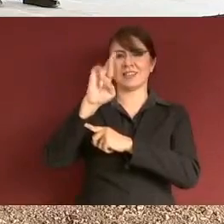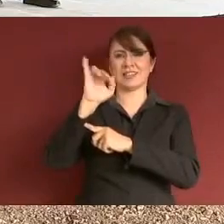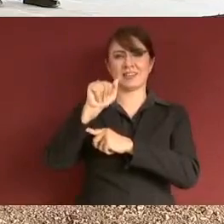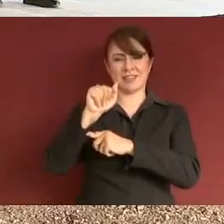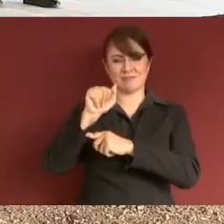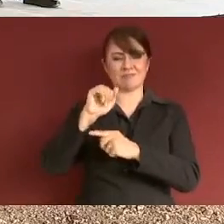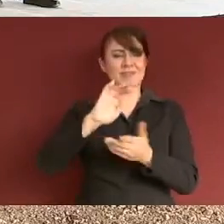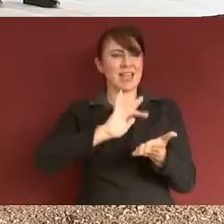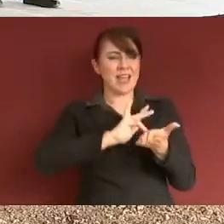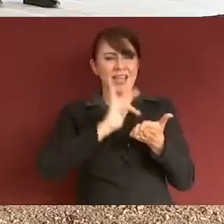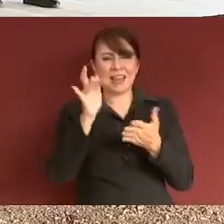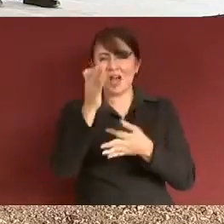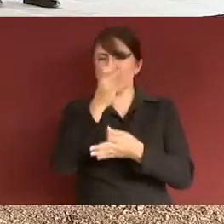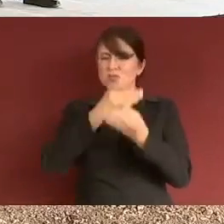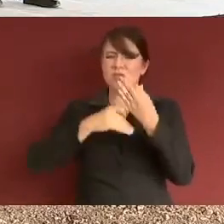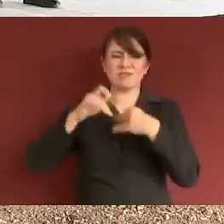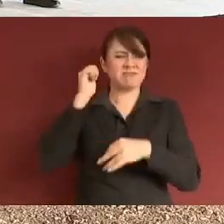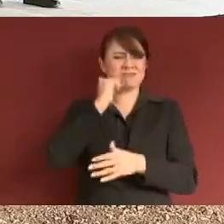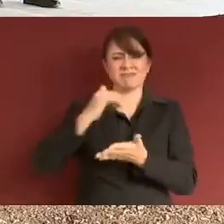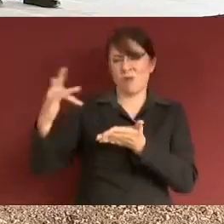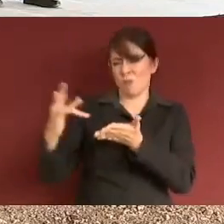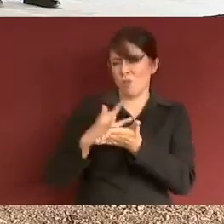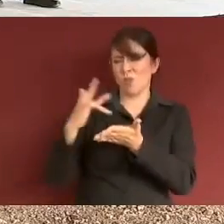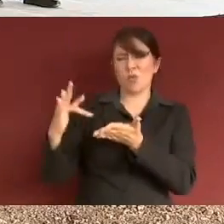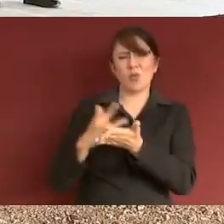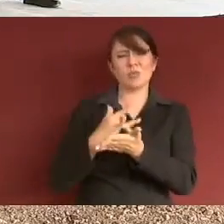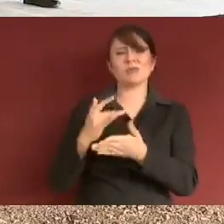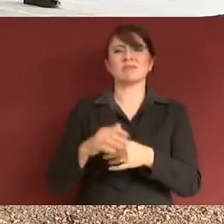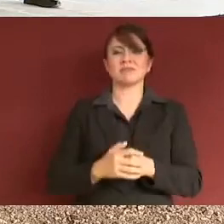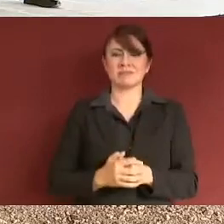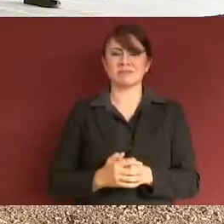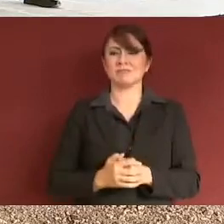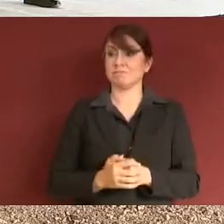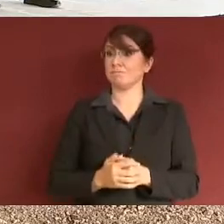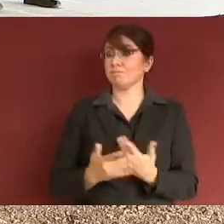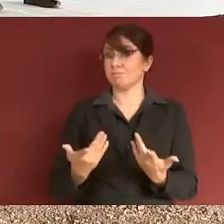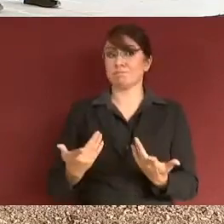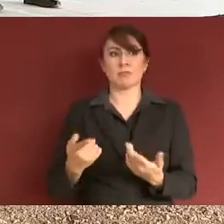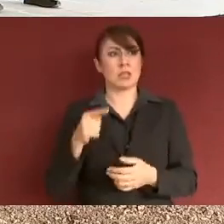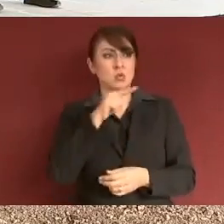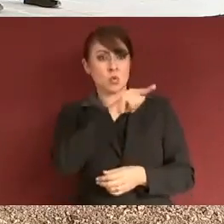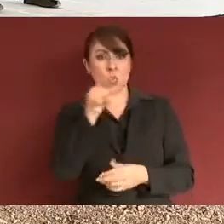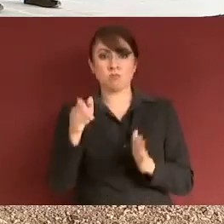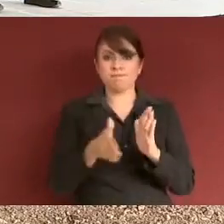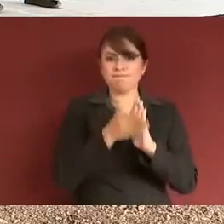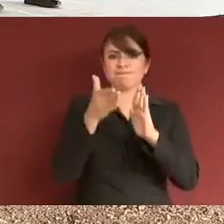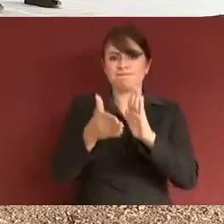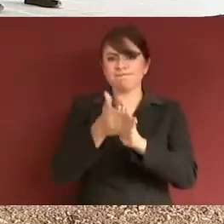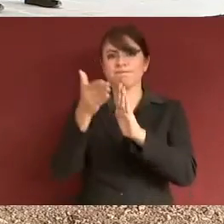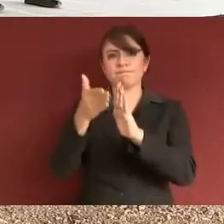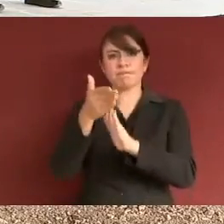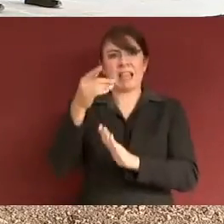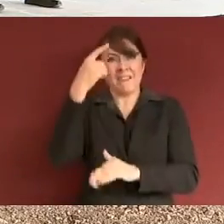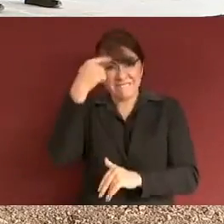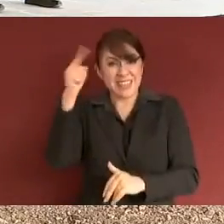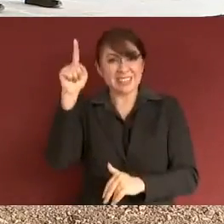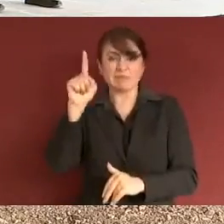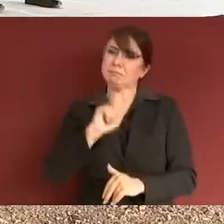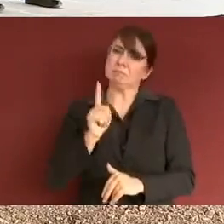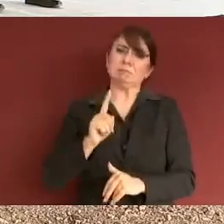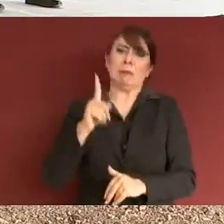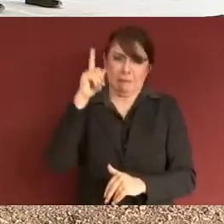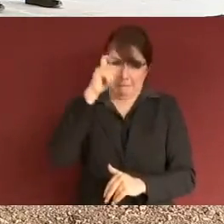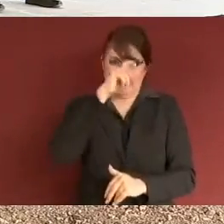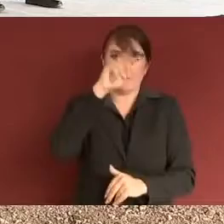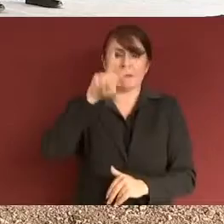por todo el apoyo que nos ha dado para acompañar estas obras. Son obras muy complejas. No solo se